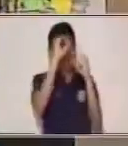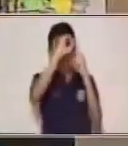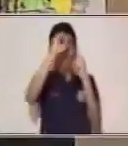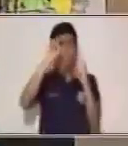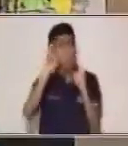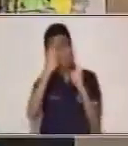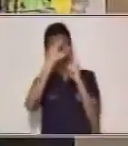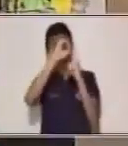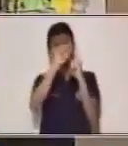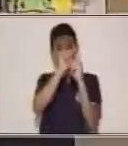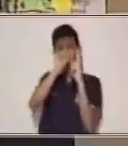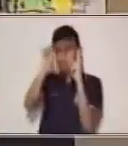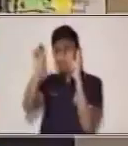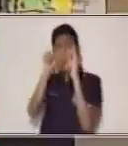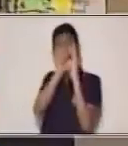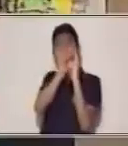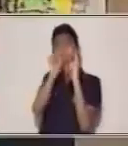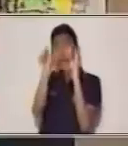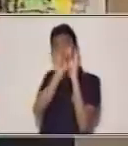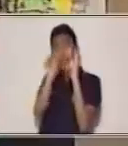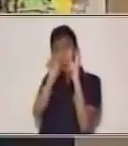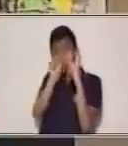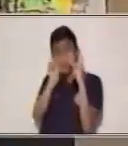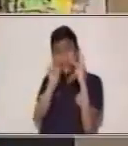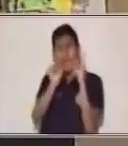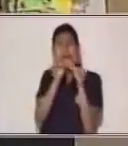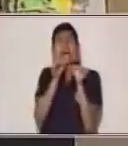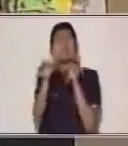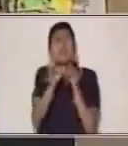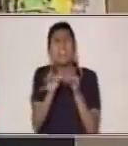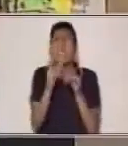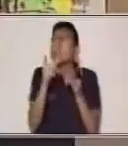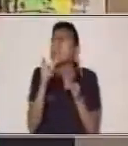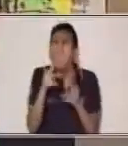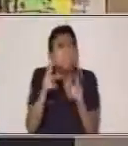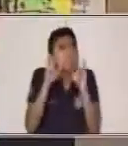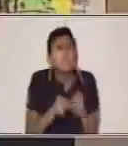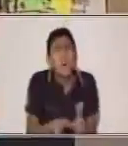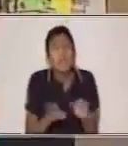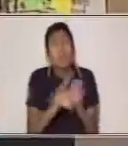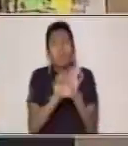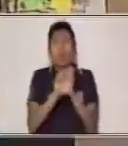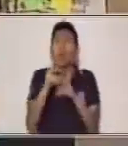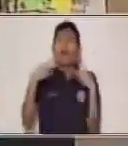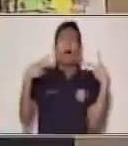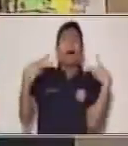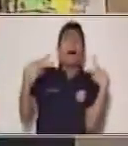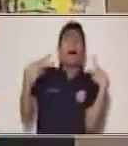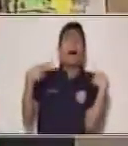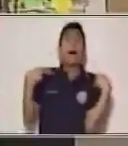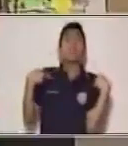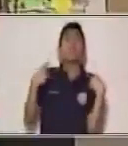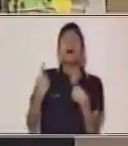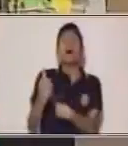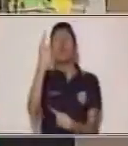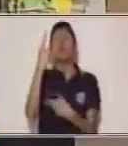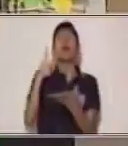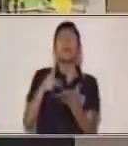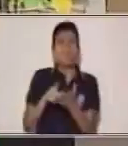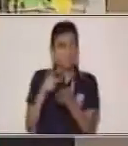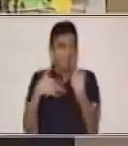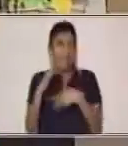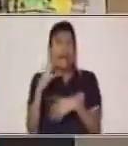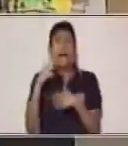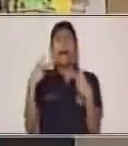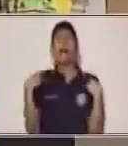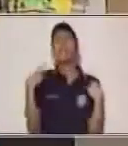relevantes en un cuento. La mayoría de cuentos comienzan con érase una vez, había una vez, pero también pueden